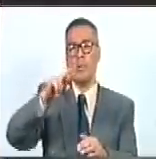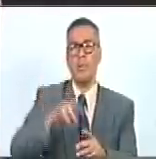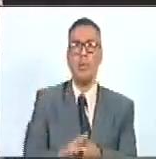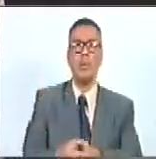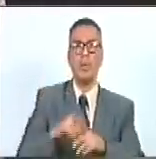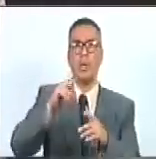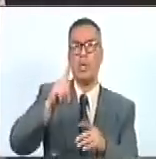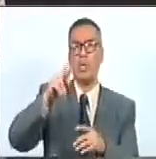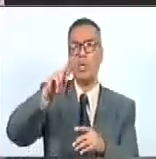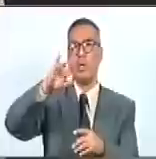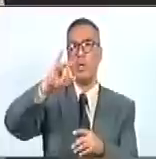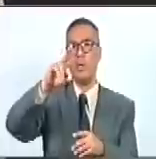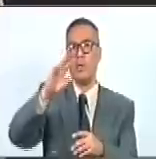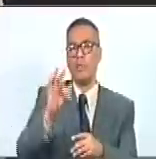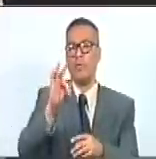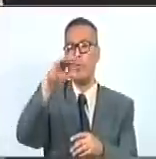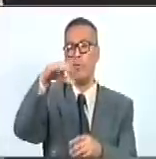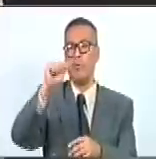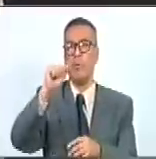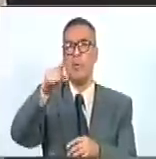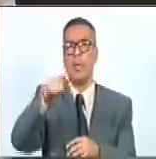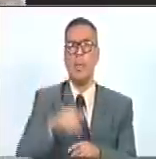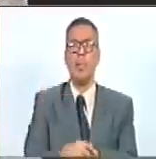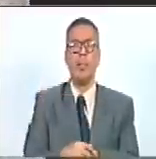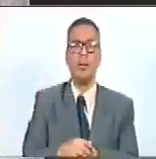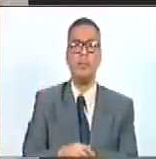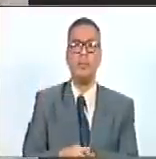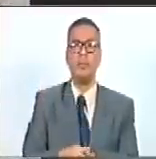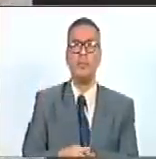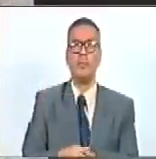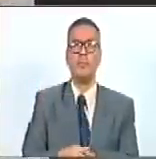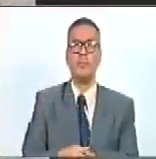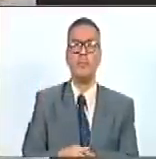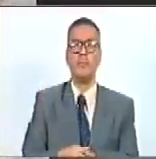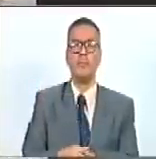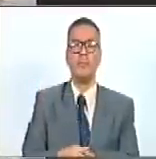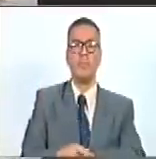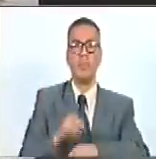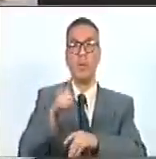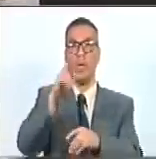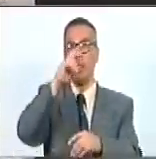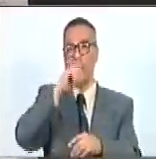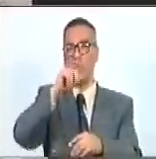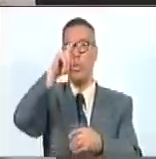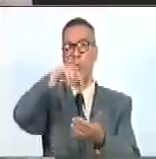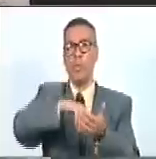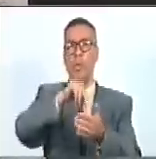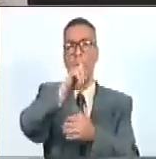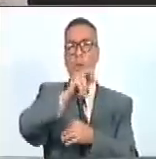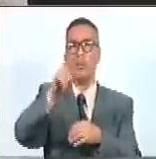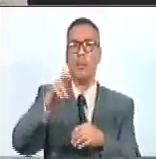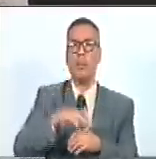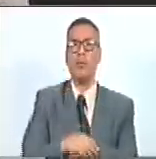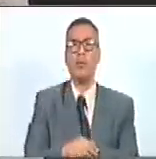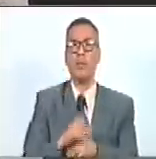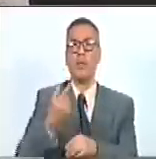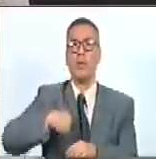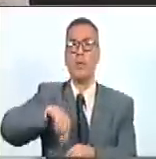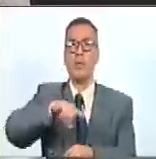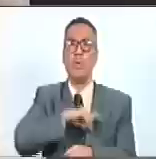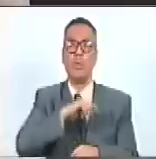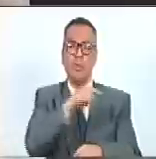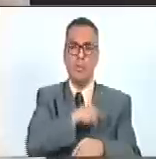califa Hamad al-Tani. En el año 2022, nuestro